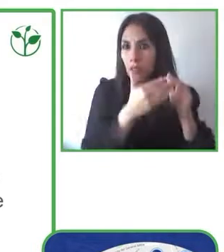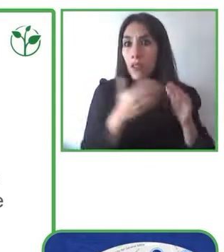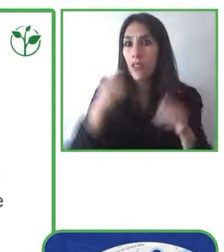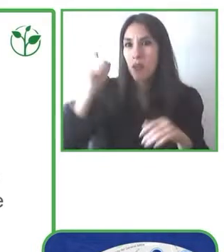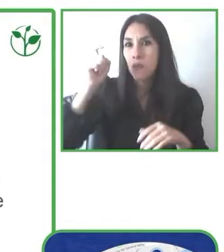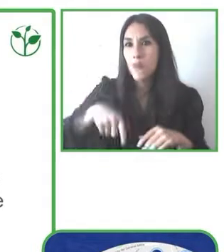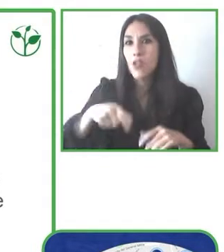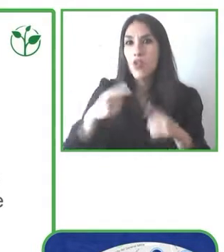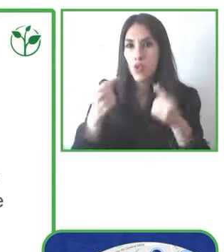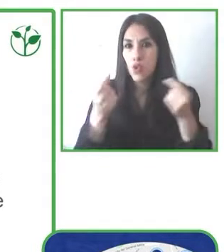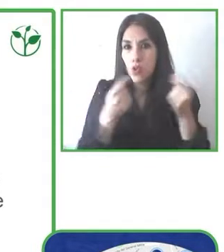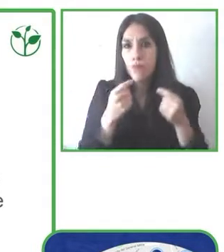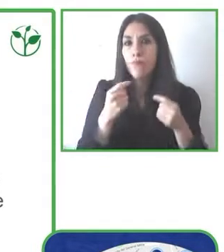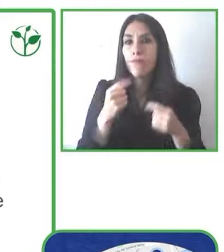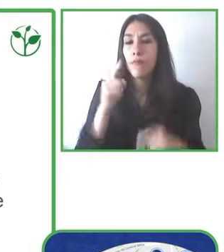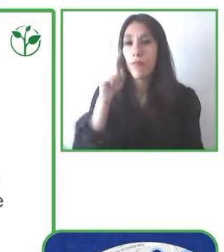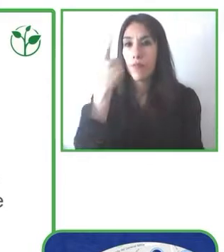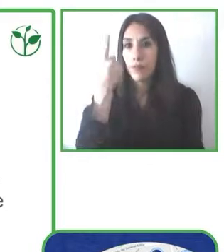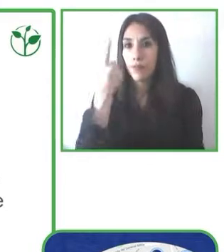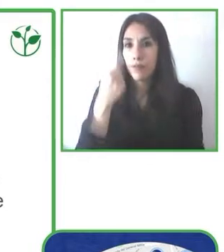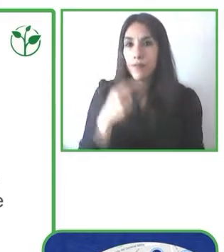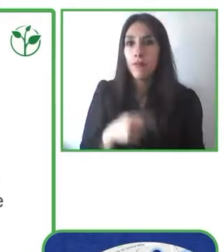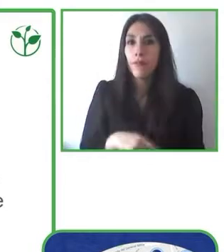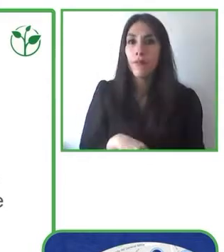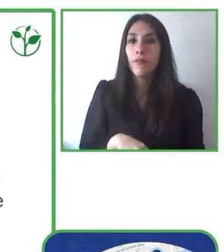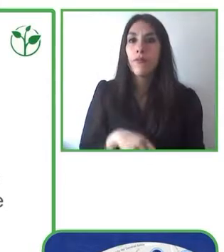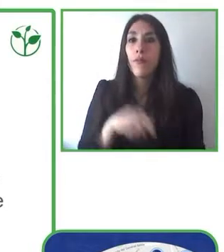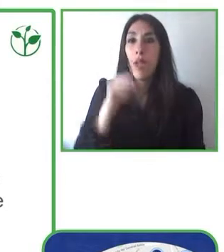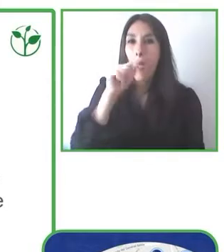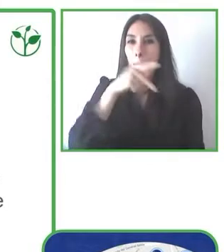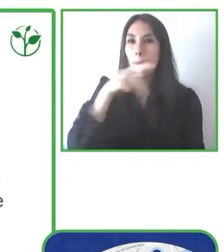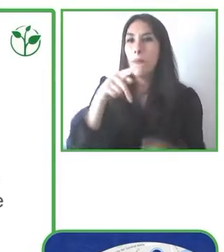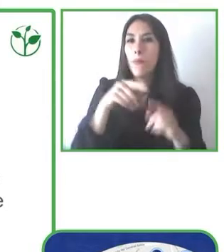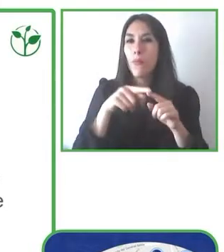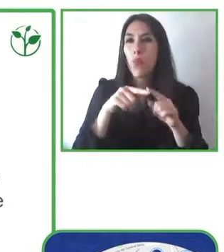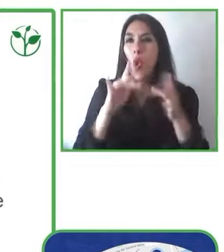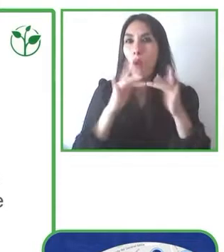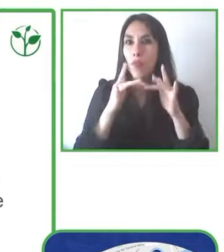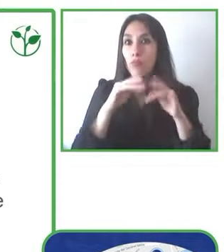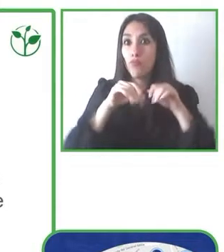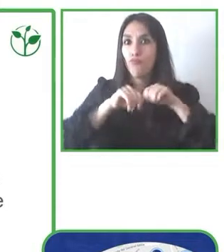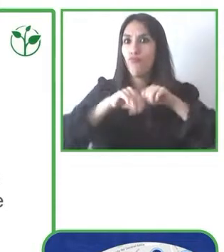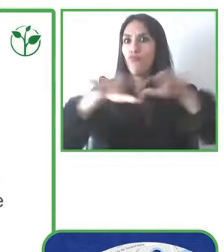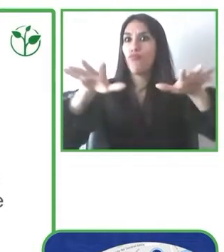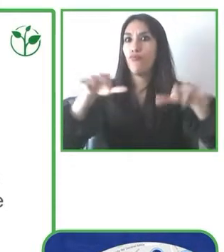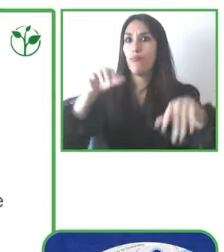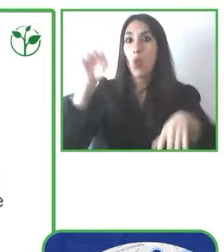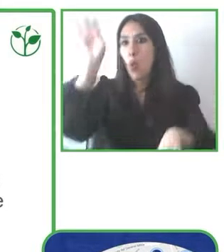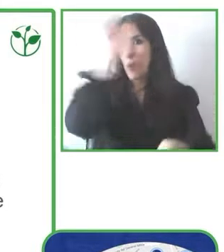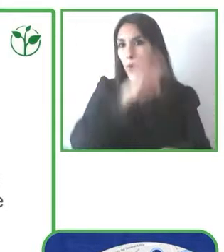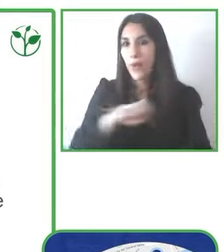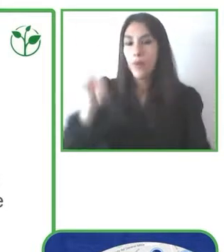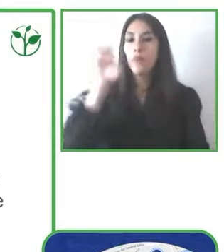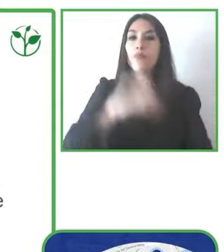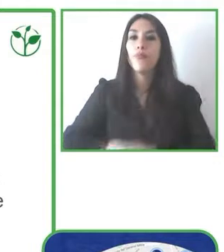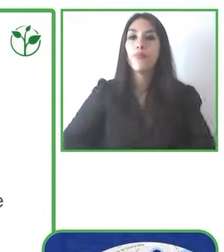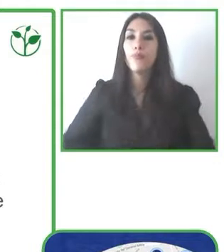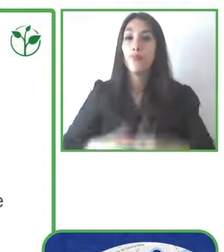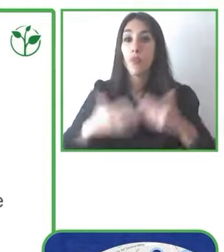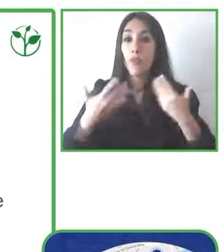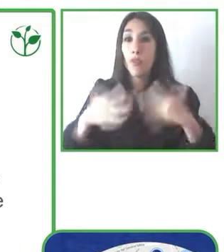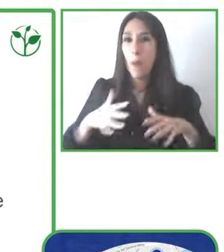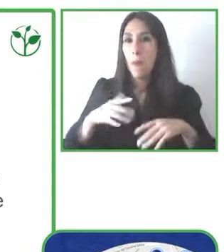transversal interurbana en toda Europa, actualmente veréis, estamos presentes en nueve países, para poder